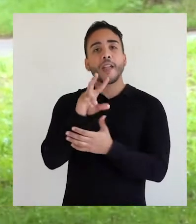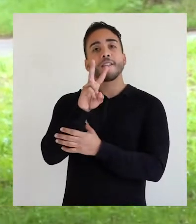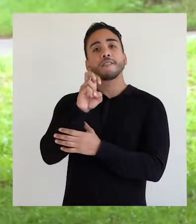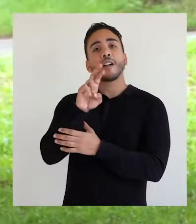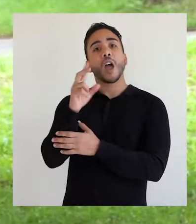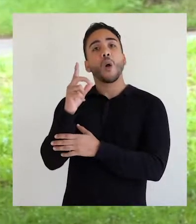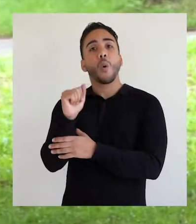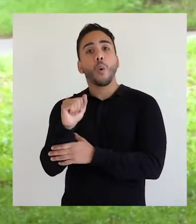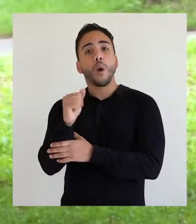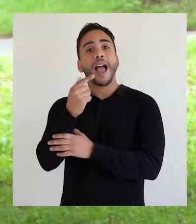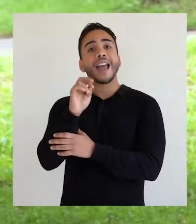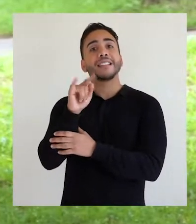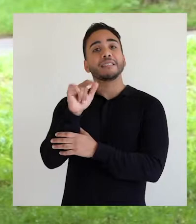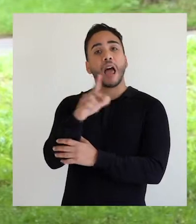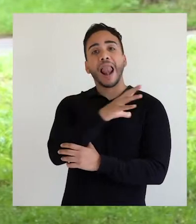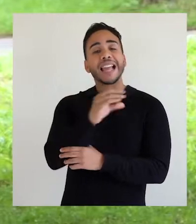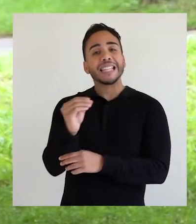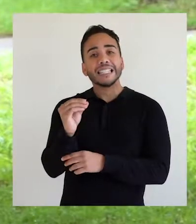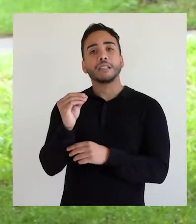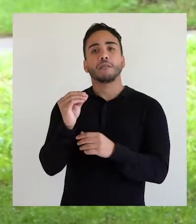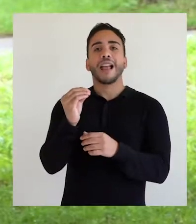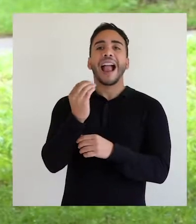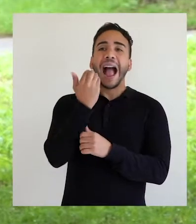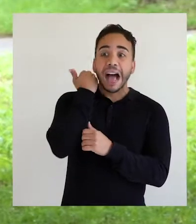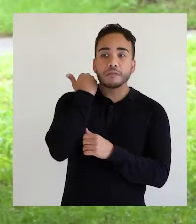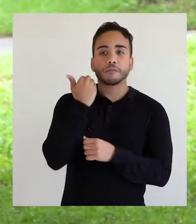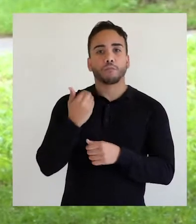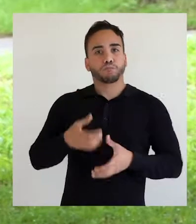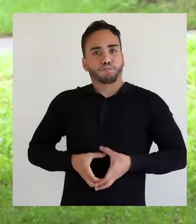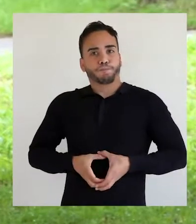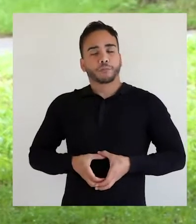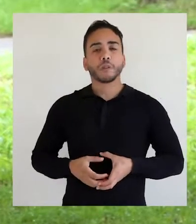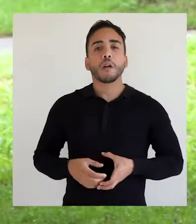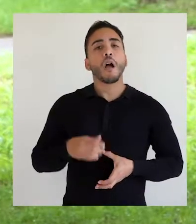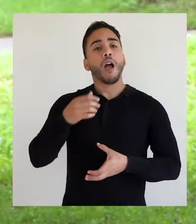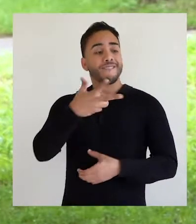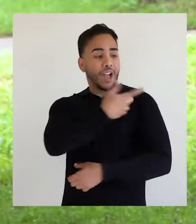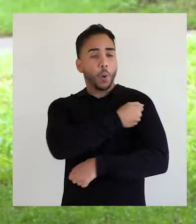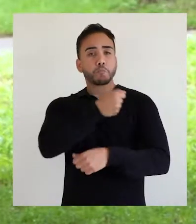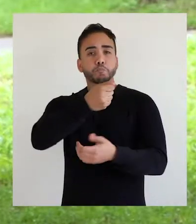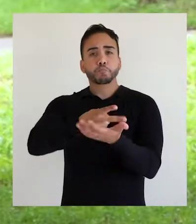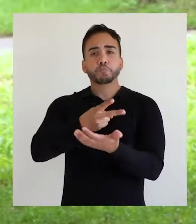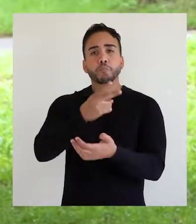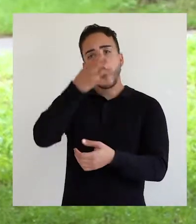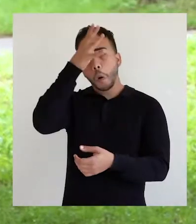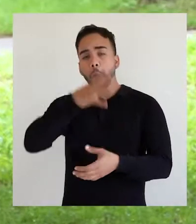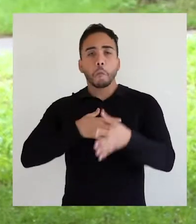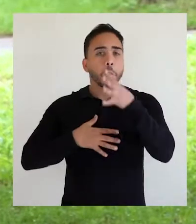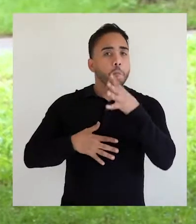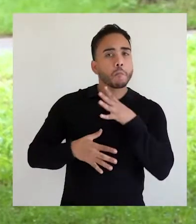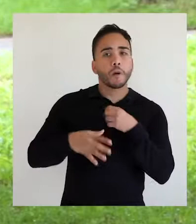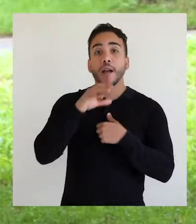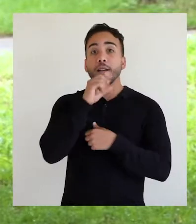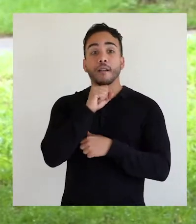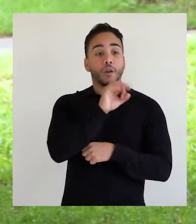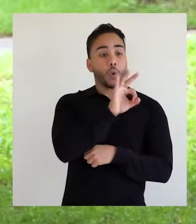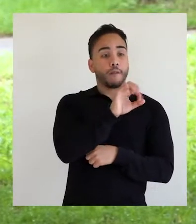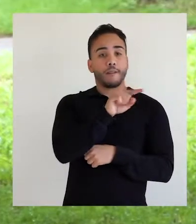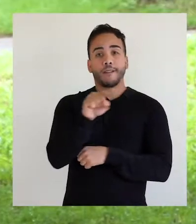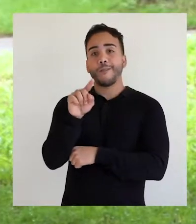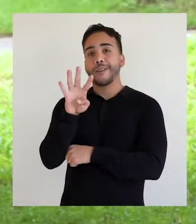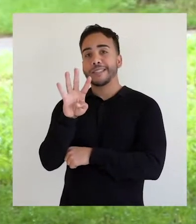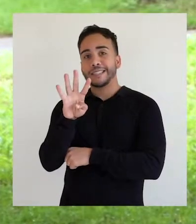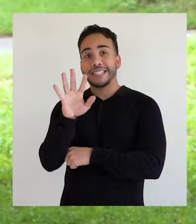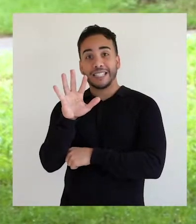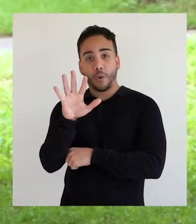verrugas genitales y el cáncer de cuello uterino. Esta vacuna está aprobada para hombres y mujeres entre las edades de 9 a 45